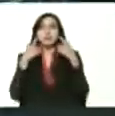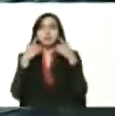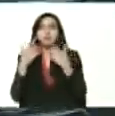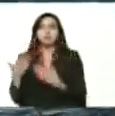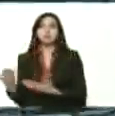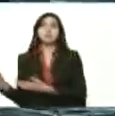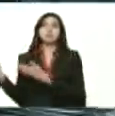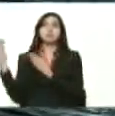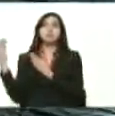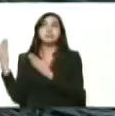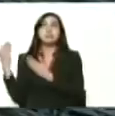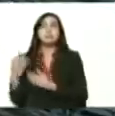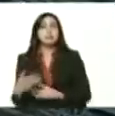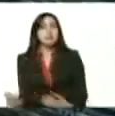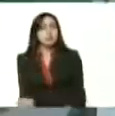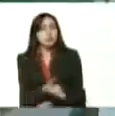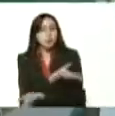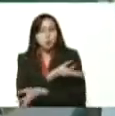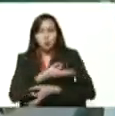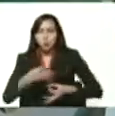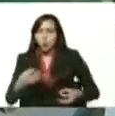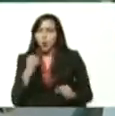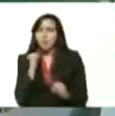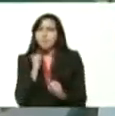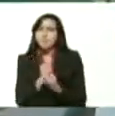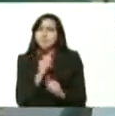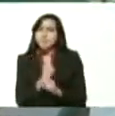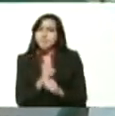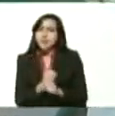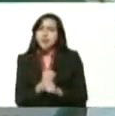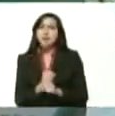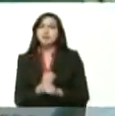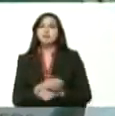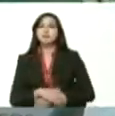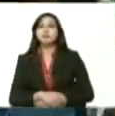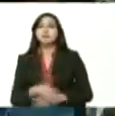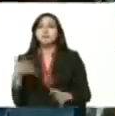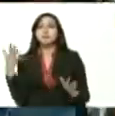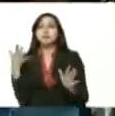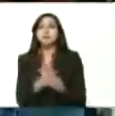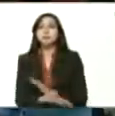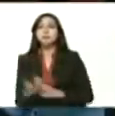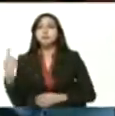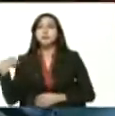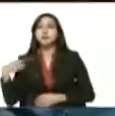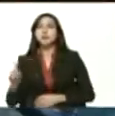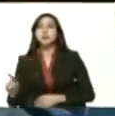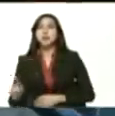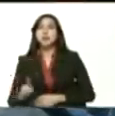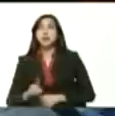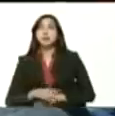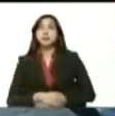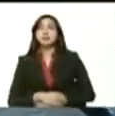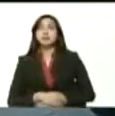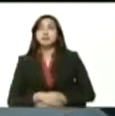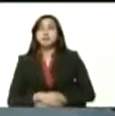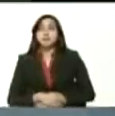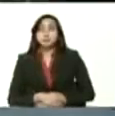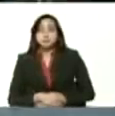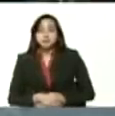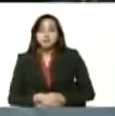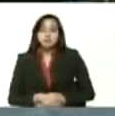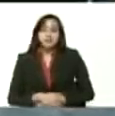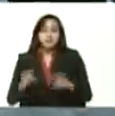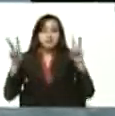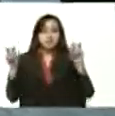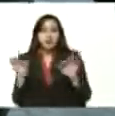un extraordinario trabajo presidente en todo lo que tiene que ver precisamente con las